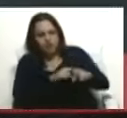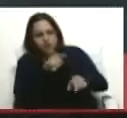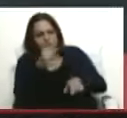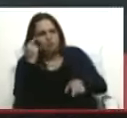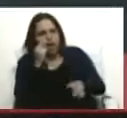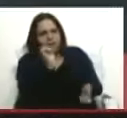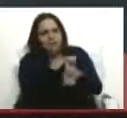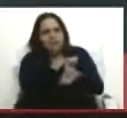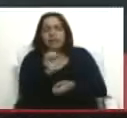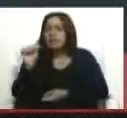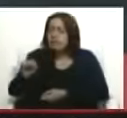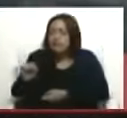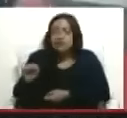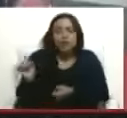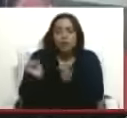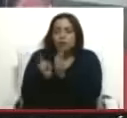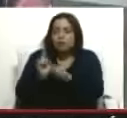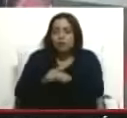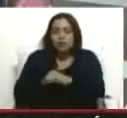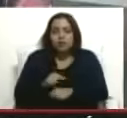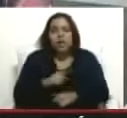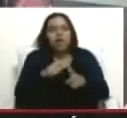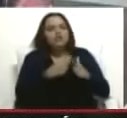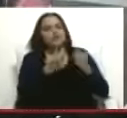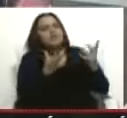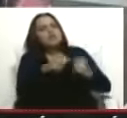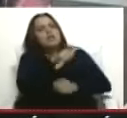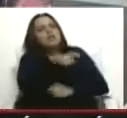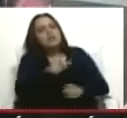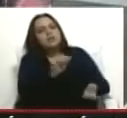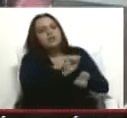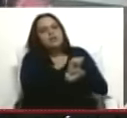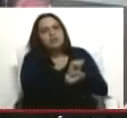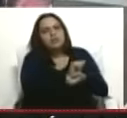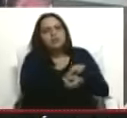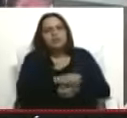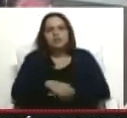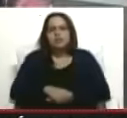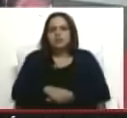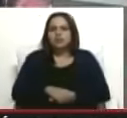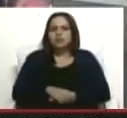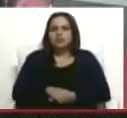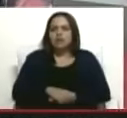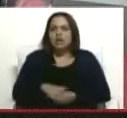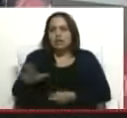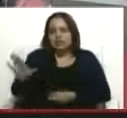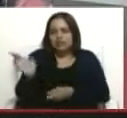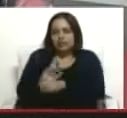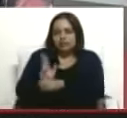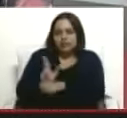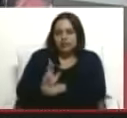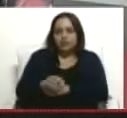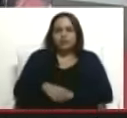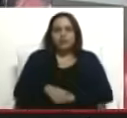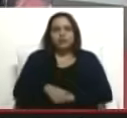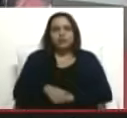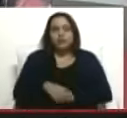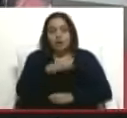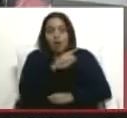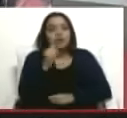minutos. ¿Con cuánto iría entonces ya el saldo de sus funcionarios detenidos del Ministerio Público? Entonces, fíjate el detalle, Boris, rapidito, ¿no? En este caso, ella